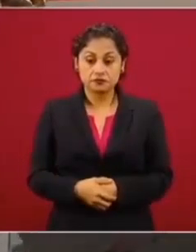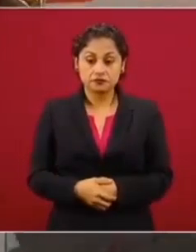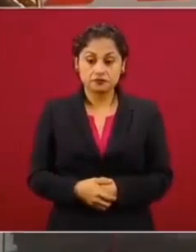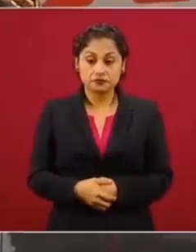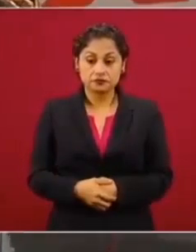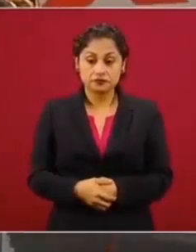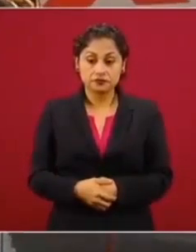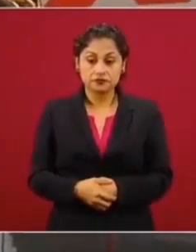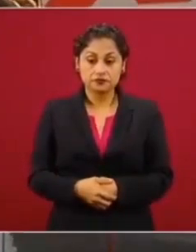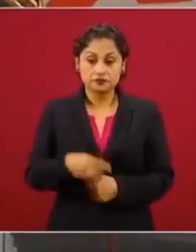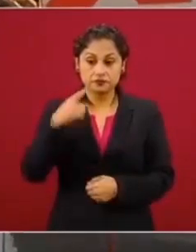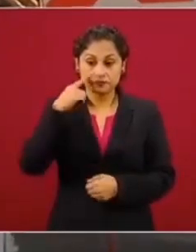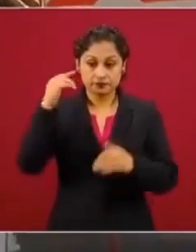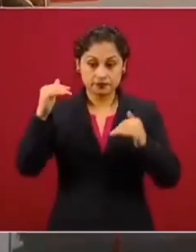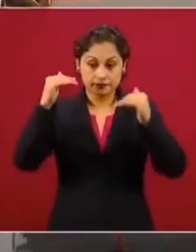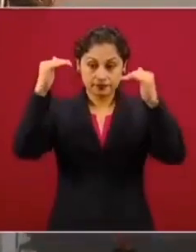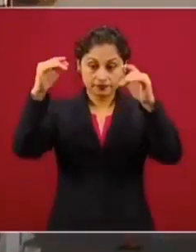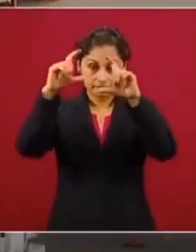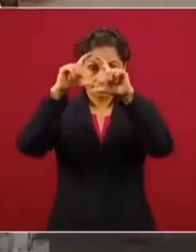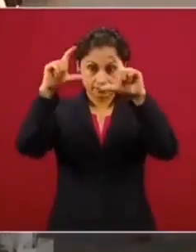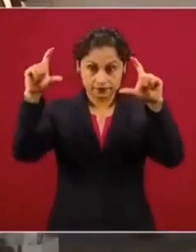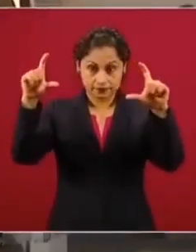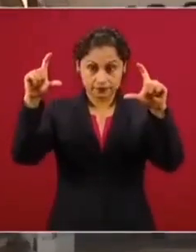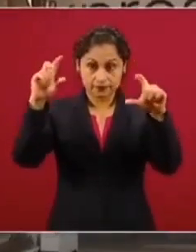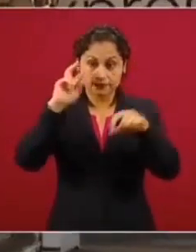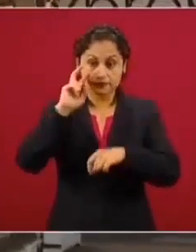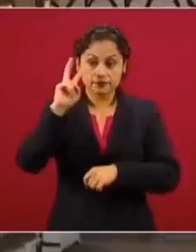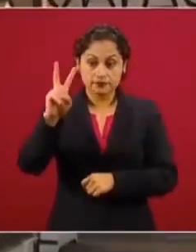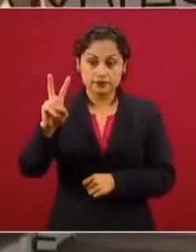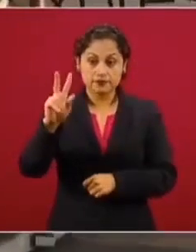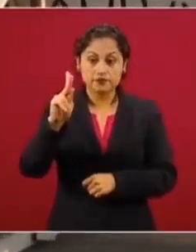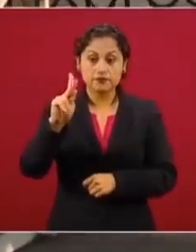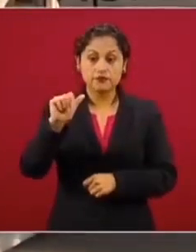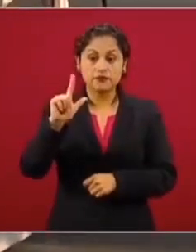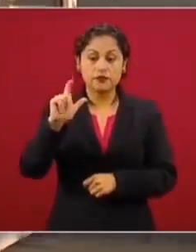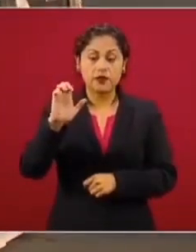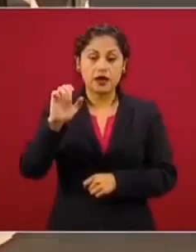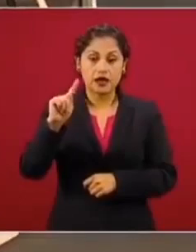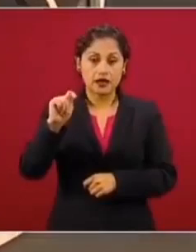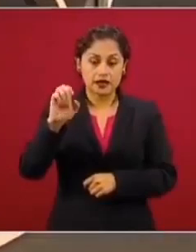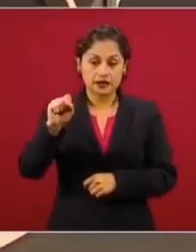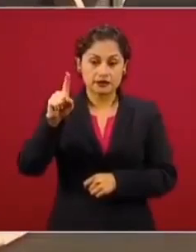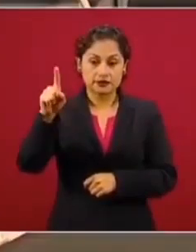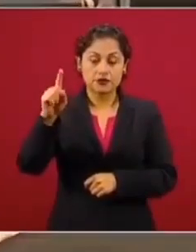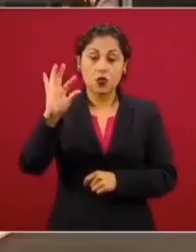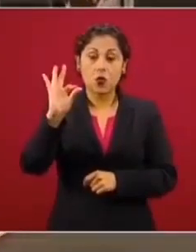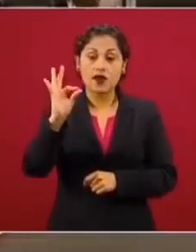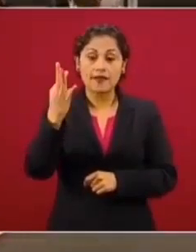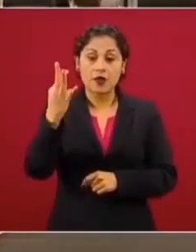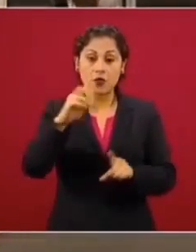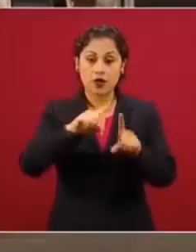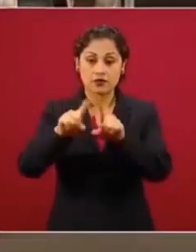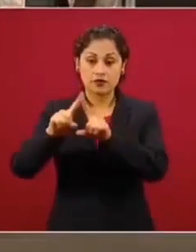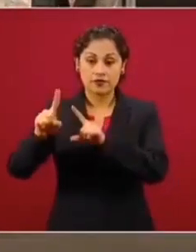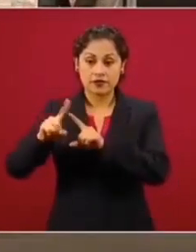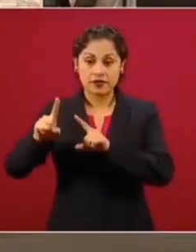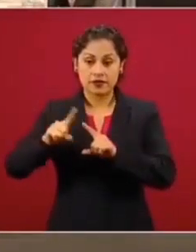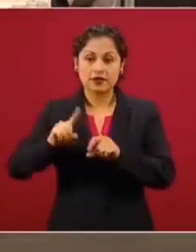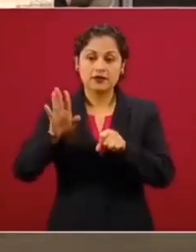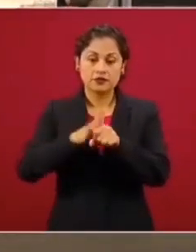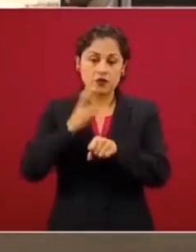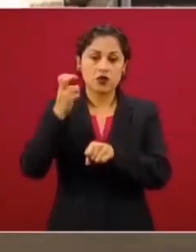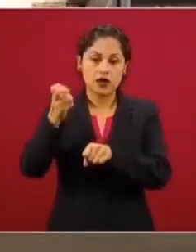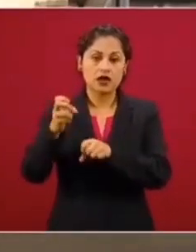Eso que ven allá arriba es lo que llamamos los pallets, que son 44, porque son equipos complicados.